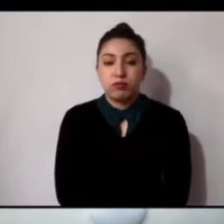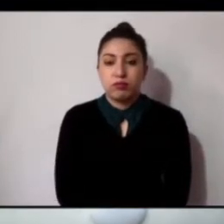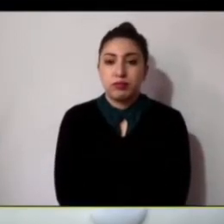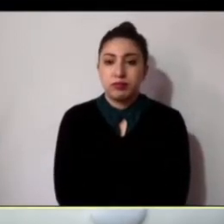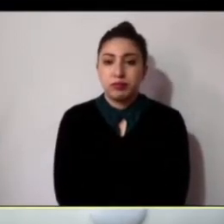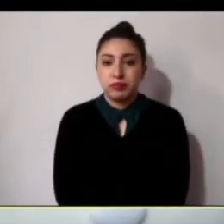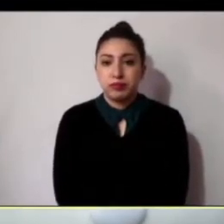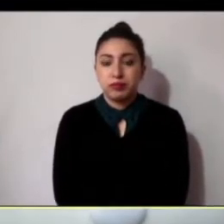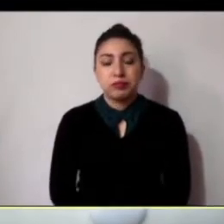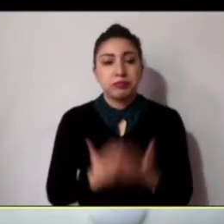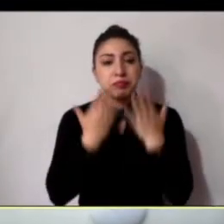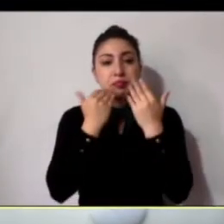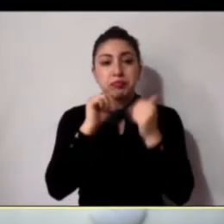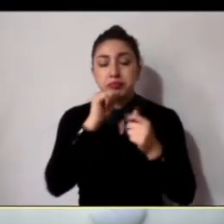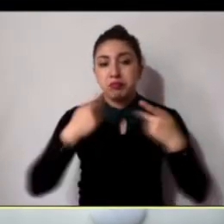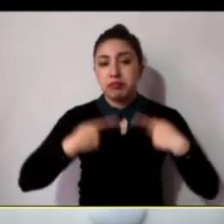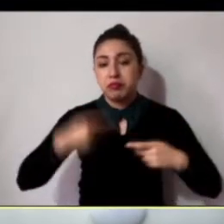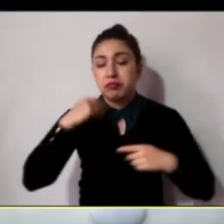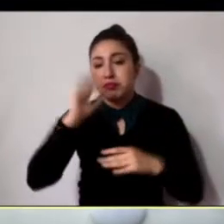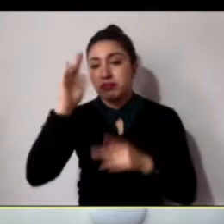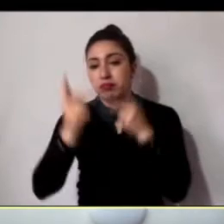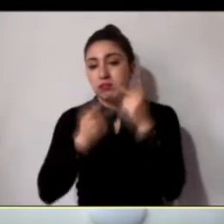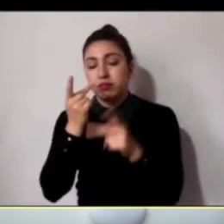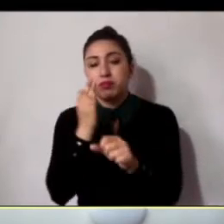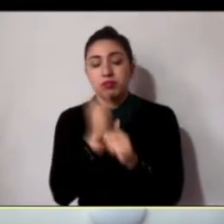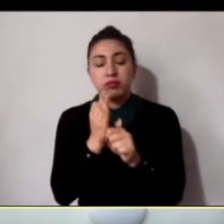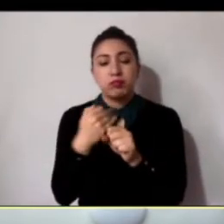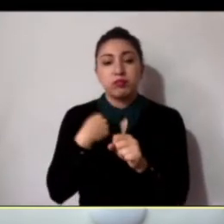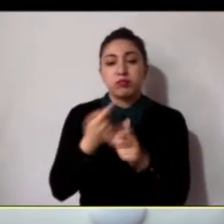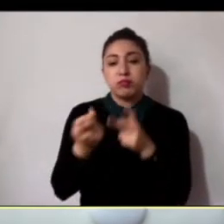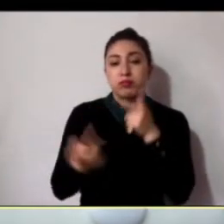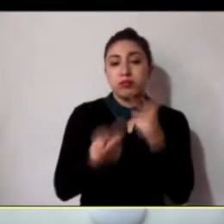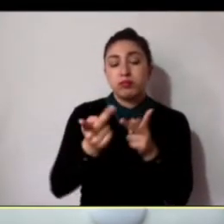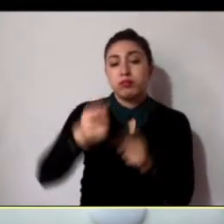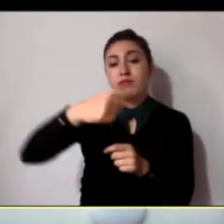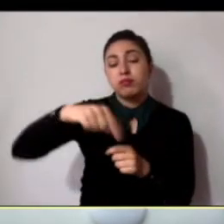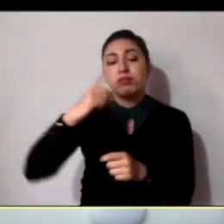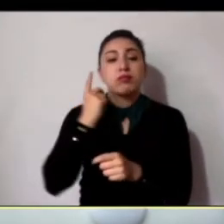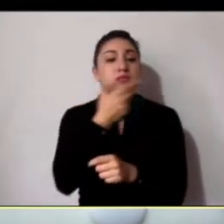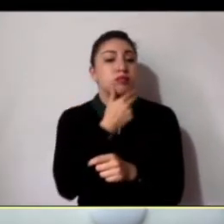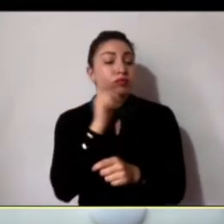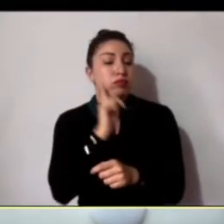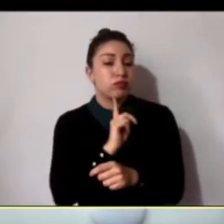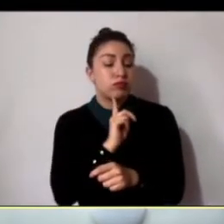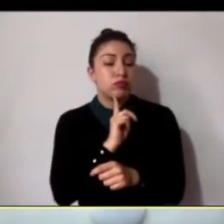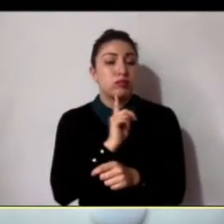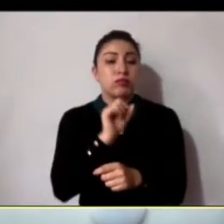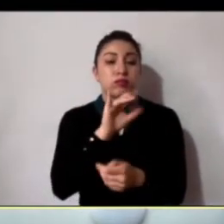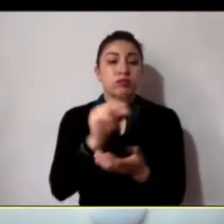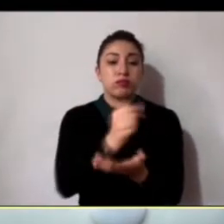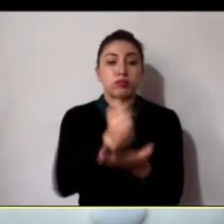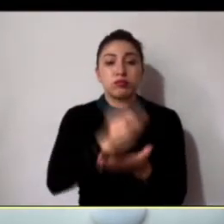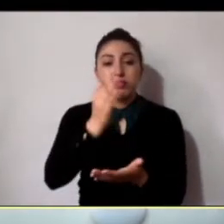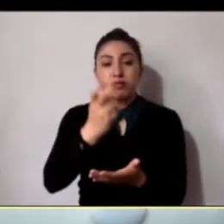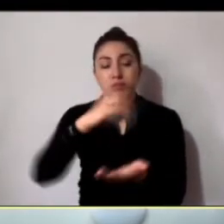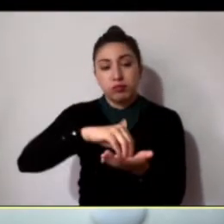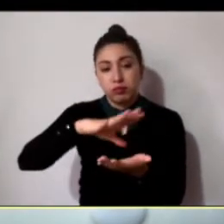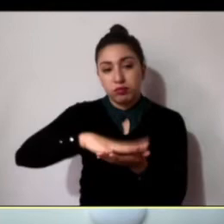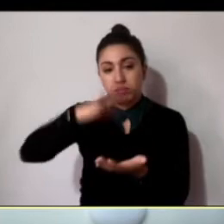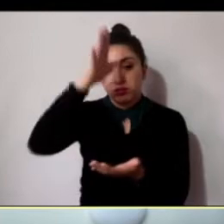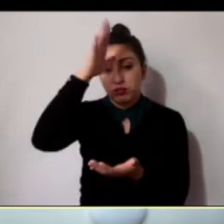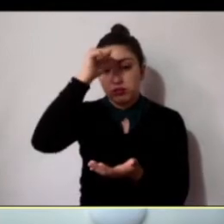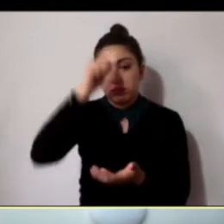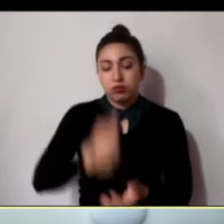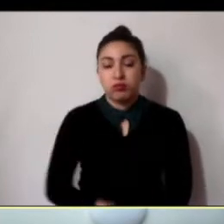Toda vez que no hay comentarios respecto, procede a recoger la votación sobre la aprobación del acuerdo de referencia de manera